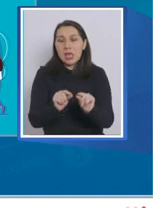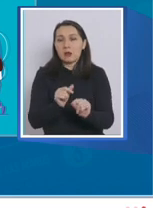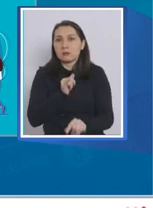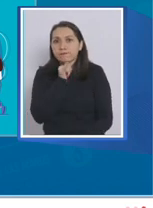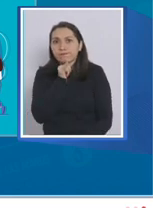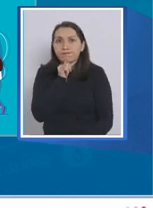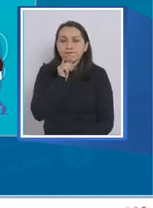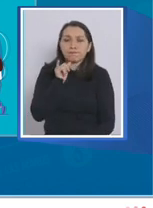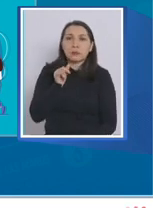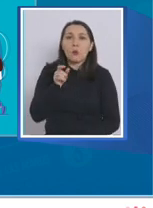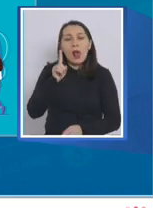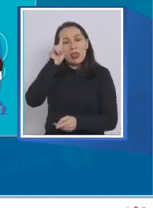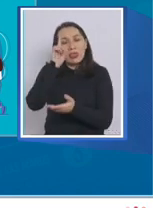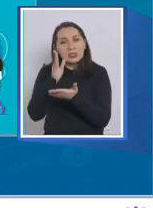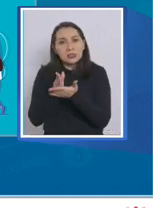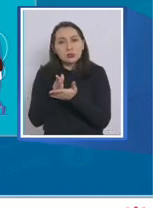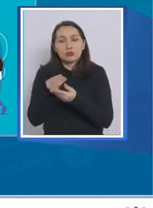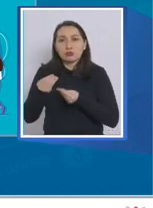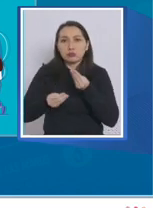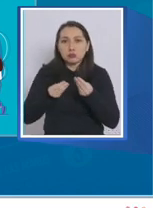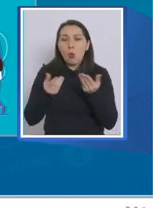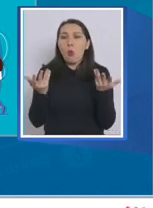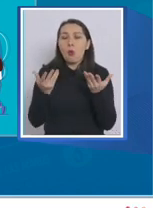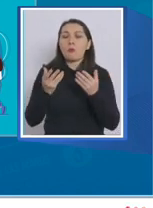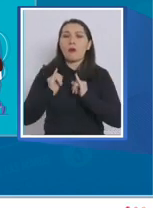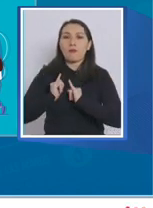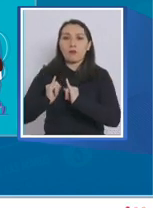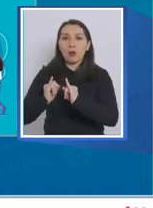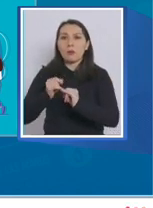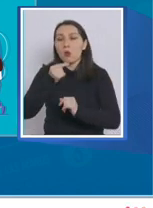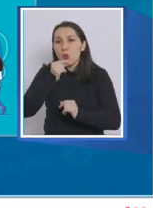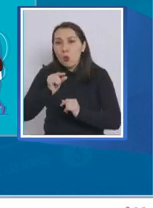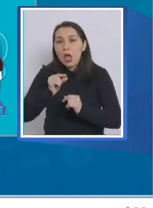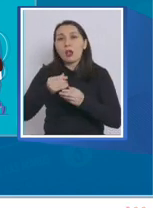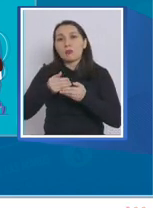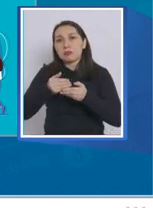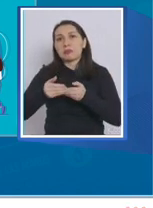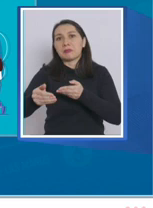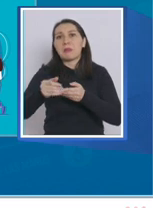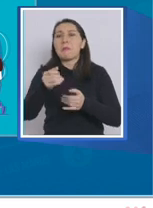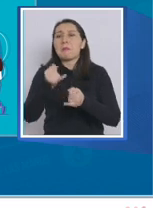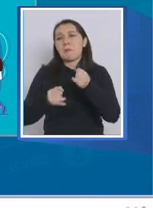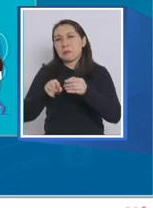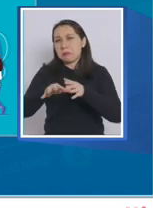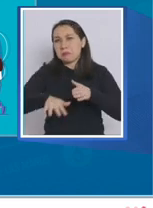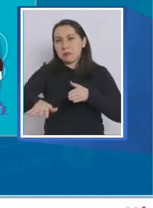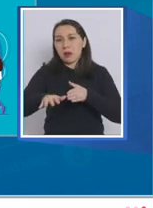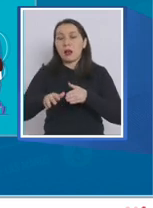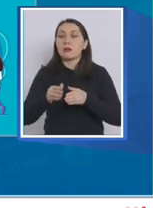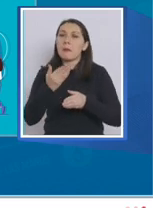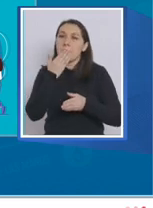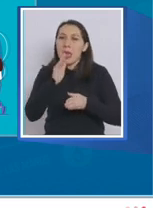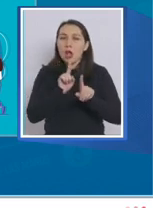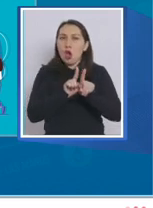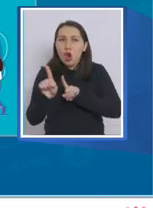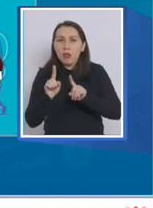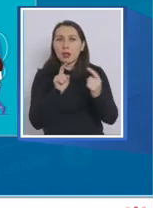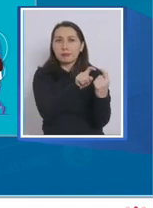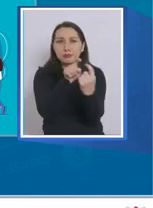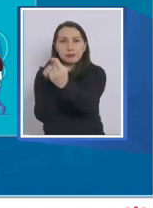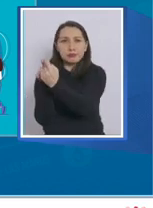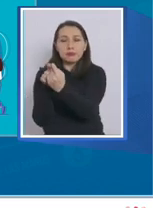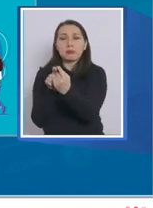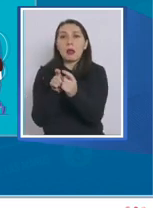incertidumbre a la toma de decisiones y la comunicación a corto y mediano plazo. Se propone una mejor coordinación con